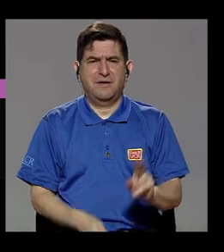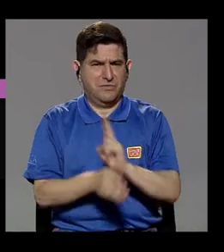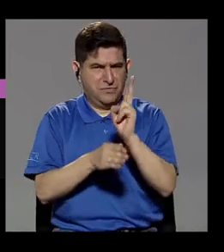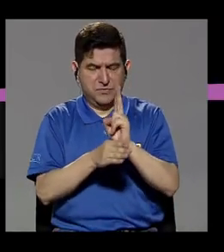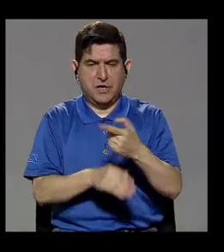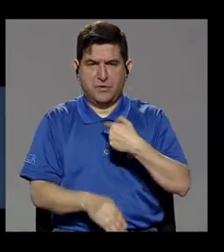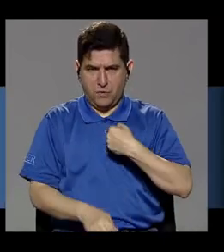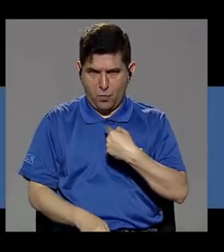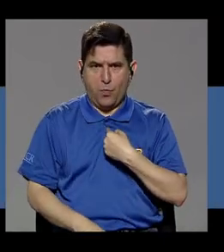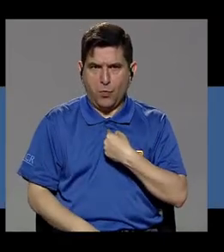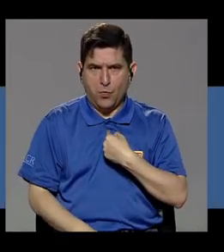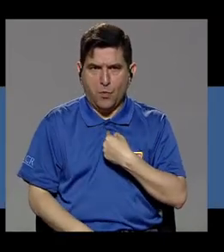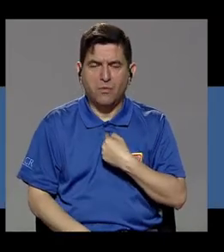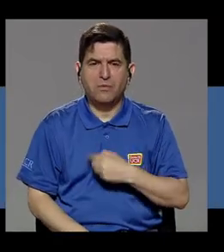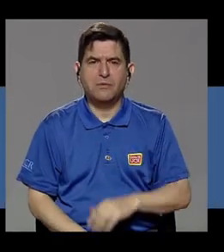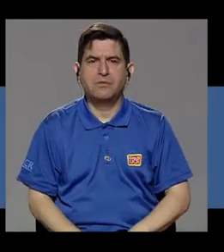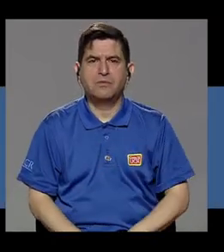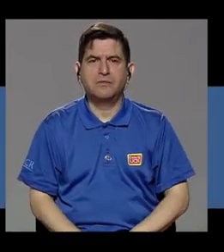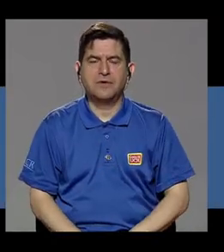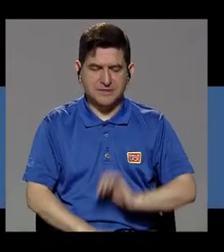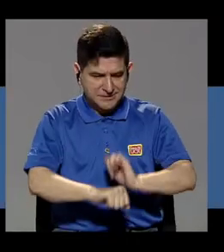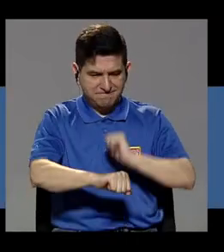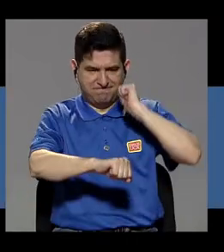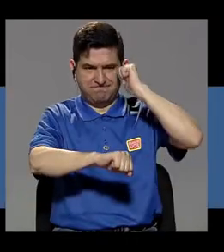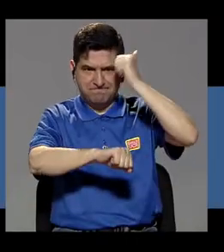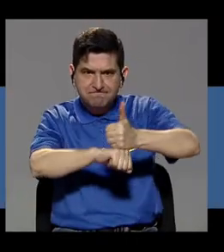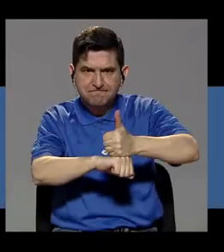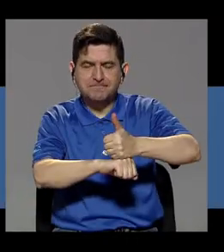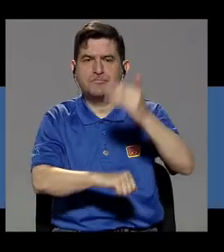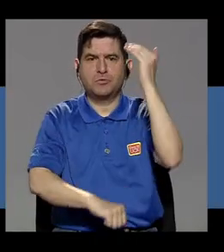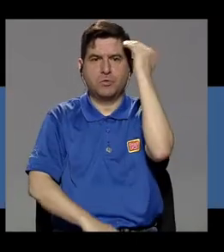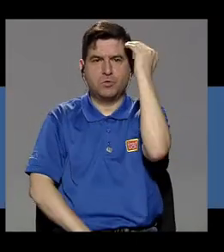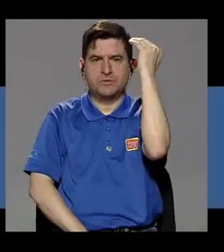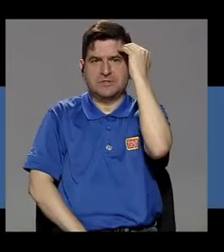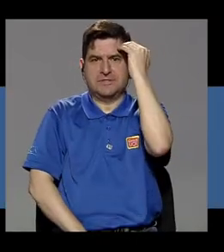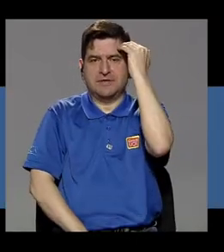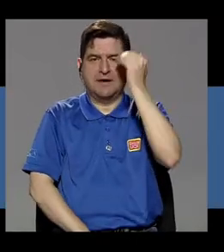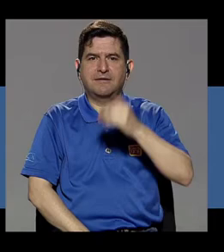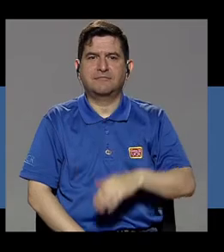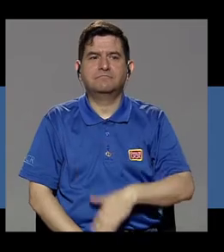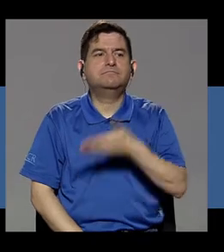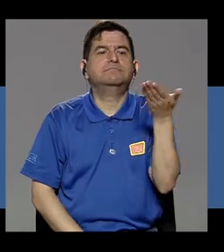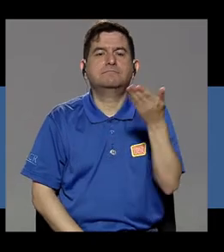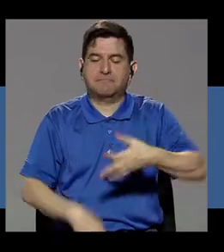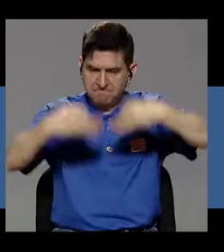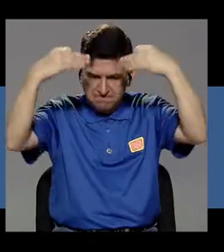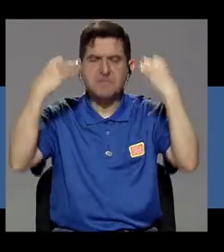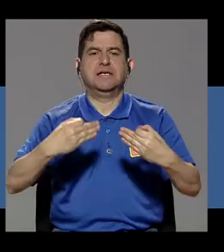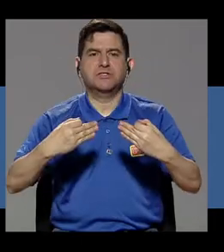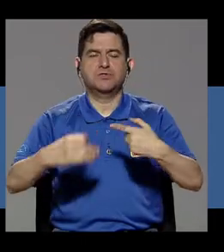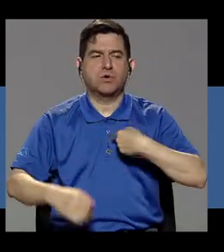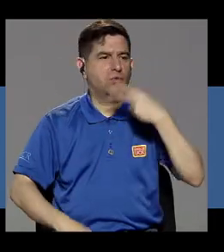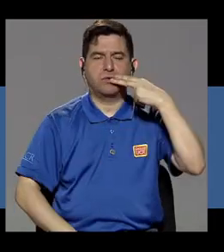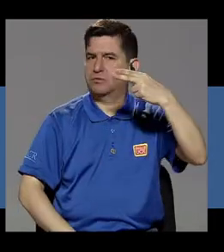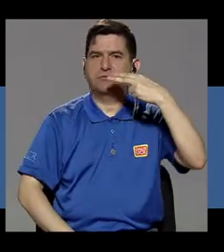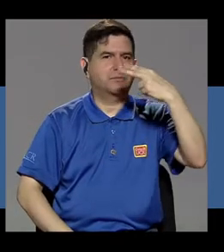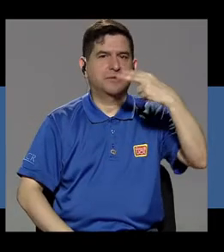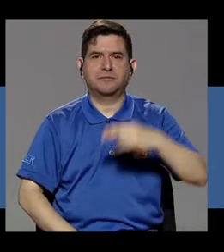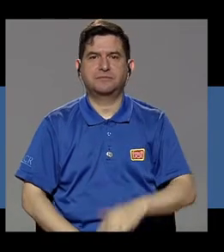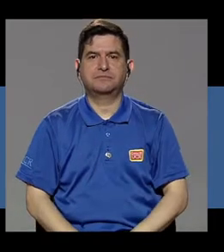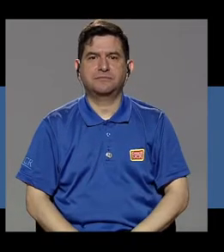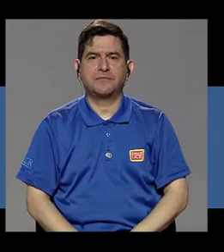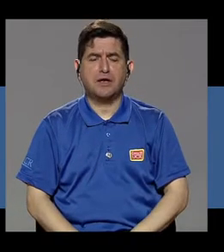Únicamente es instalar en la conciencia la decisión de dejar de fumar.